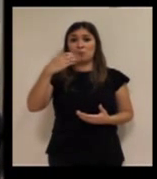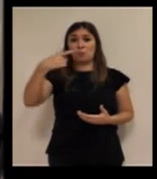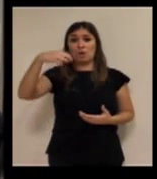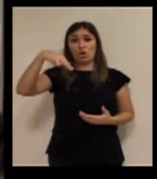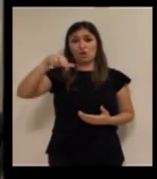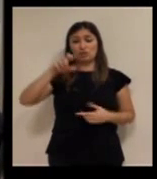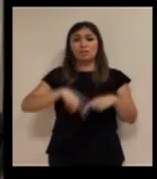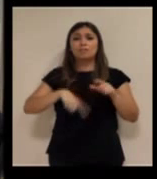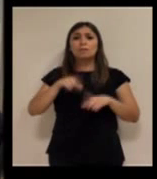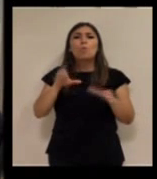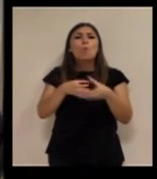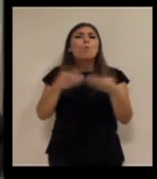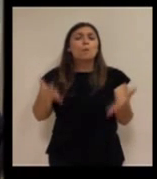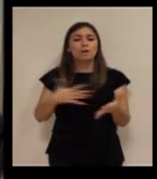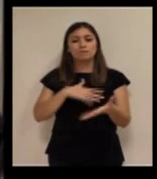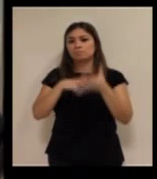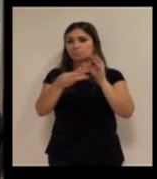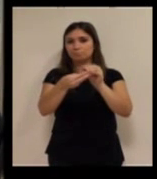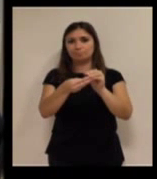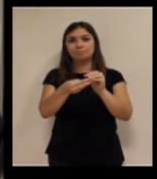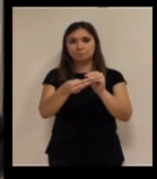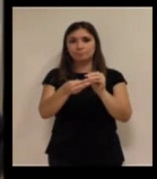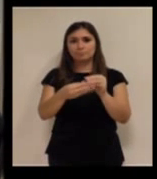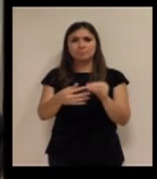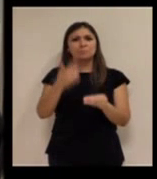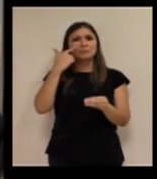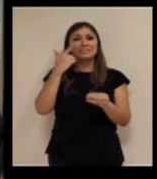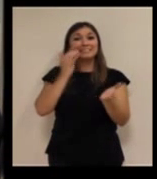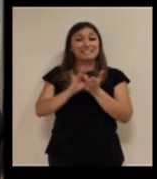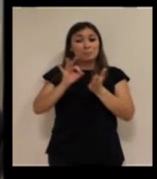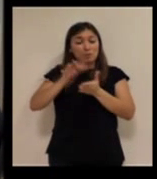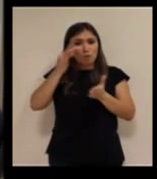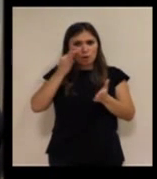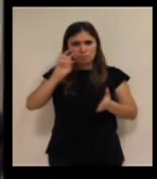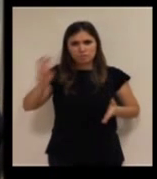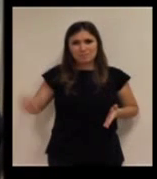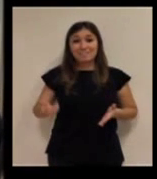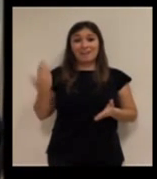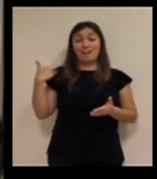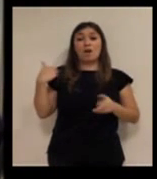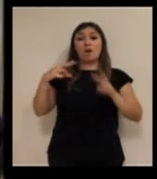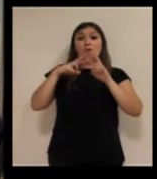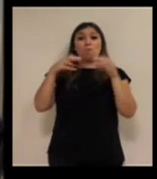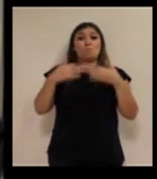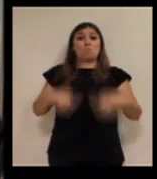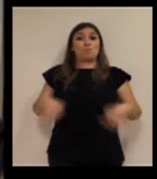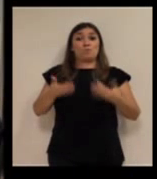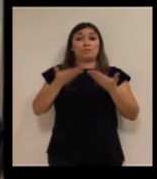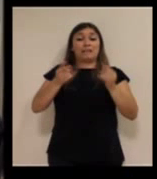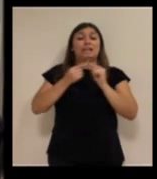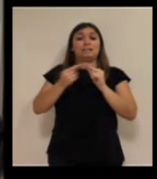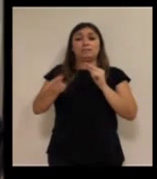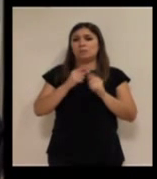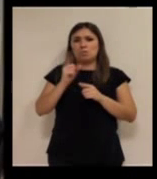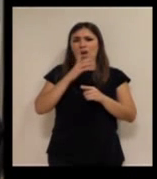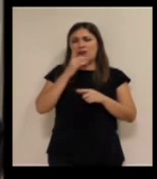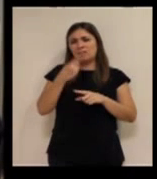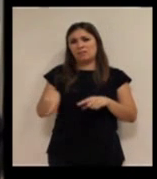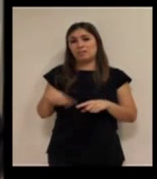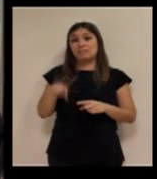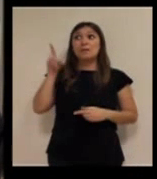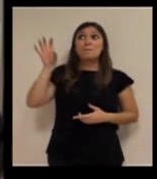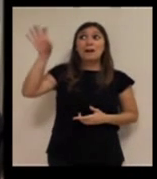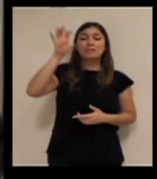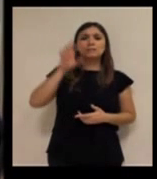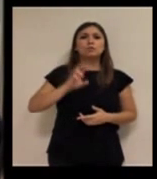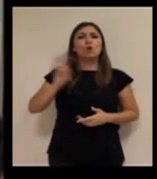decía Begoña, adaptándote al colectivo que corresponde, se están dando diferentes servicios que no era el originario de teleasistencia, mientras